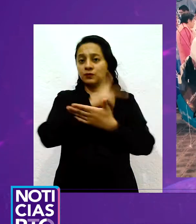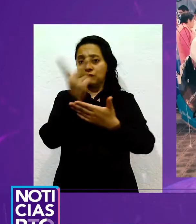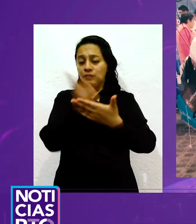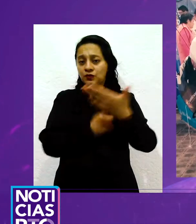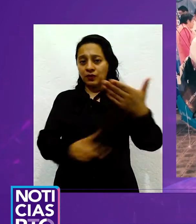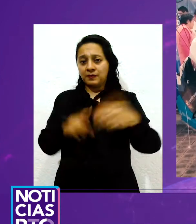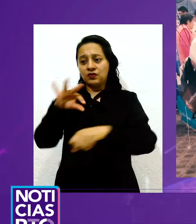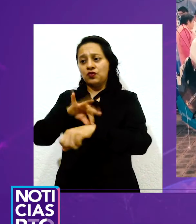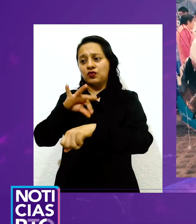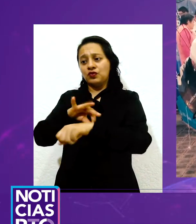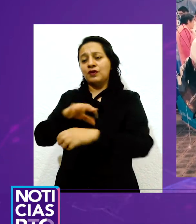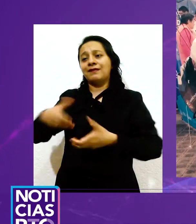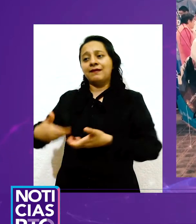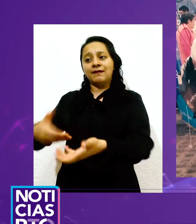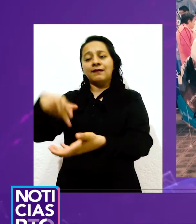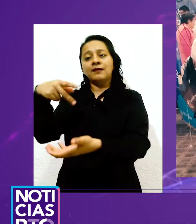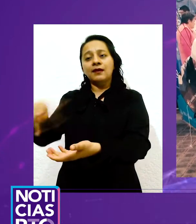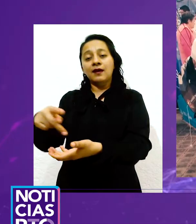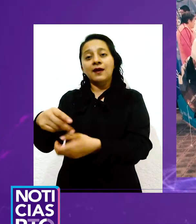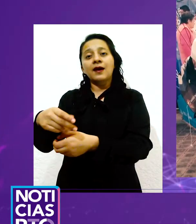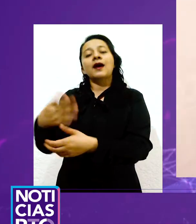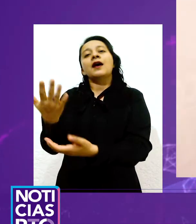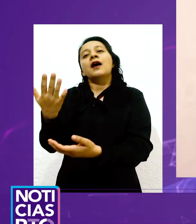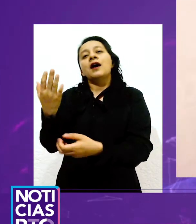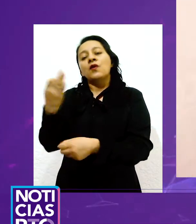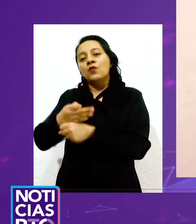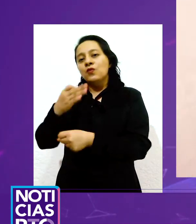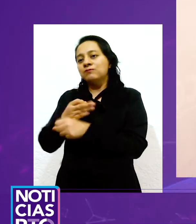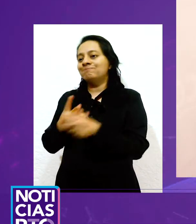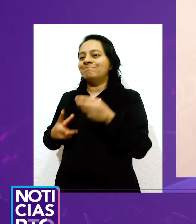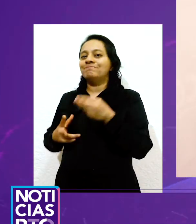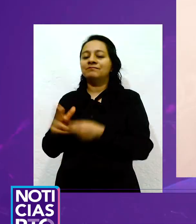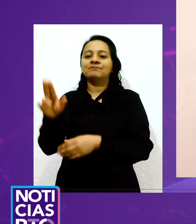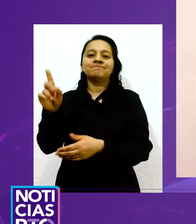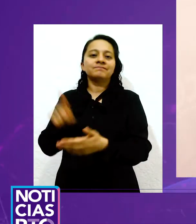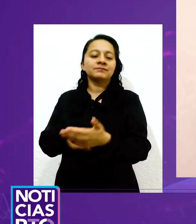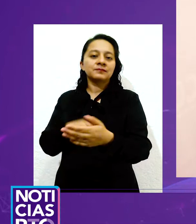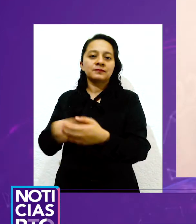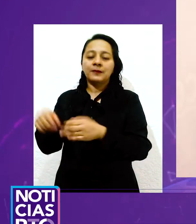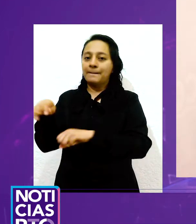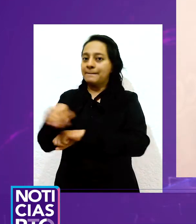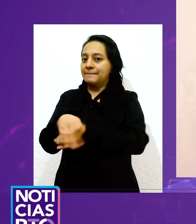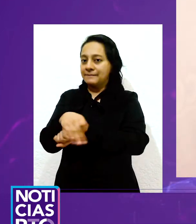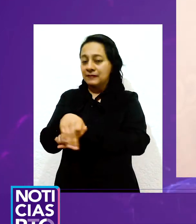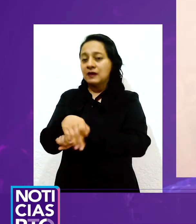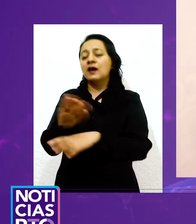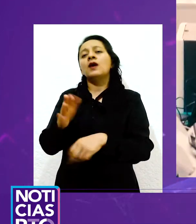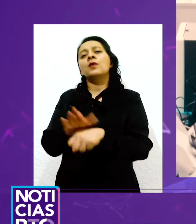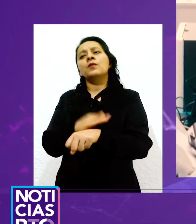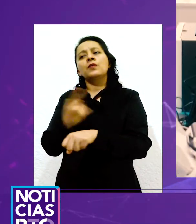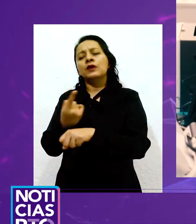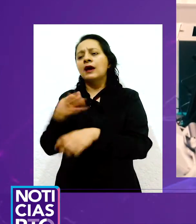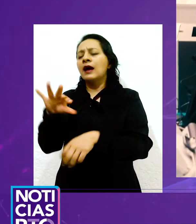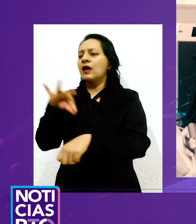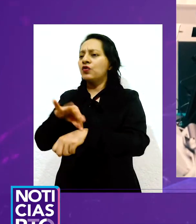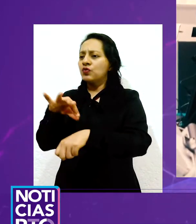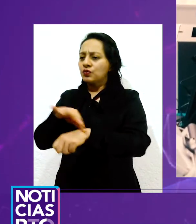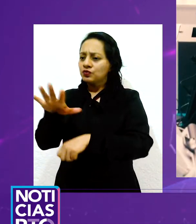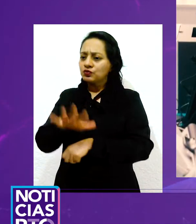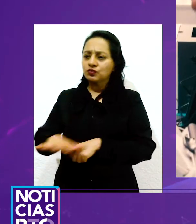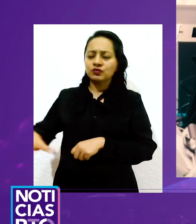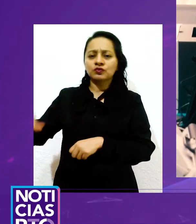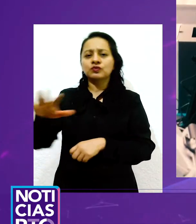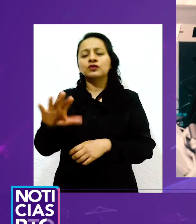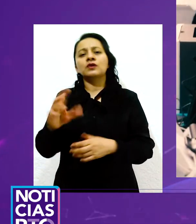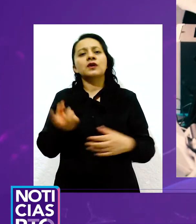El programa médico en tu calle quedó temporalmente suspendido, informó el alcalde Luis Nava, ello debido a que los doctores